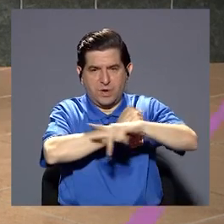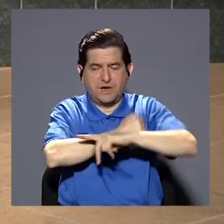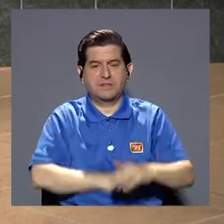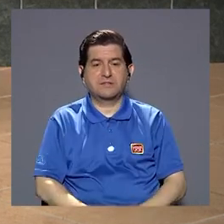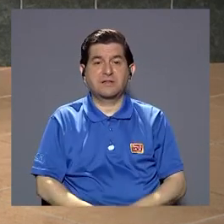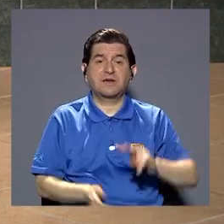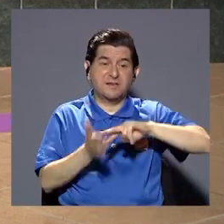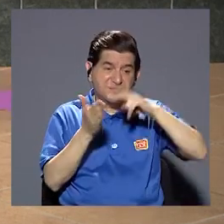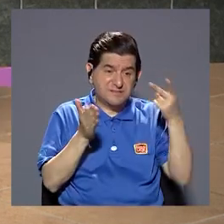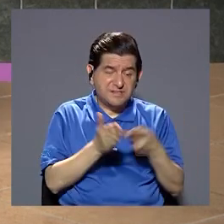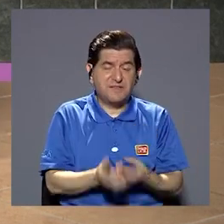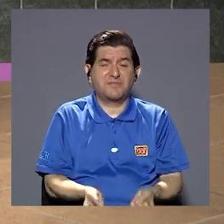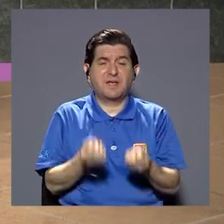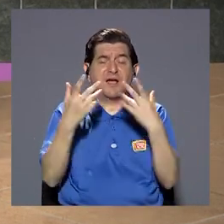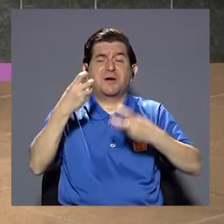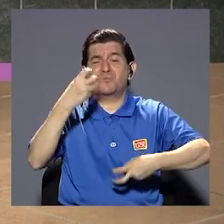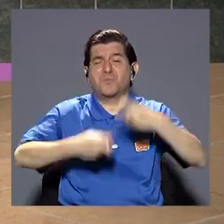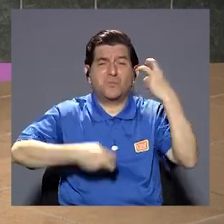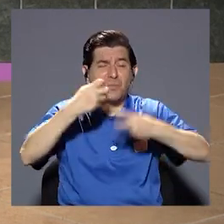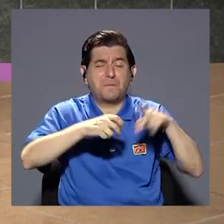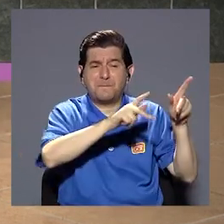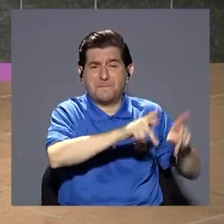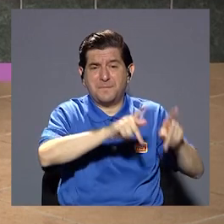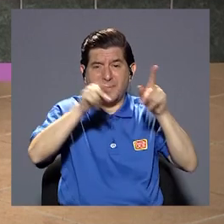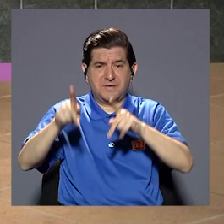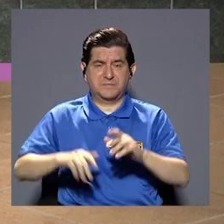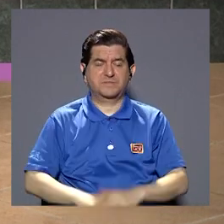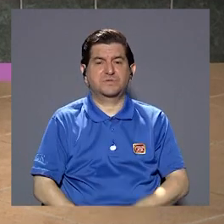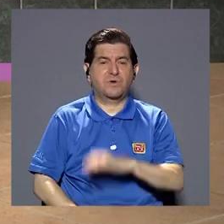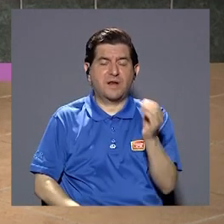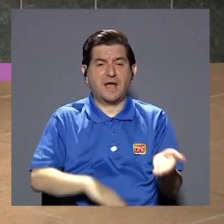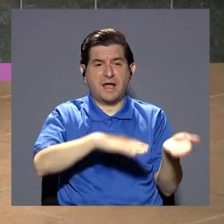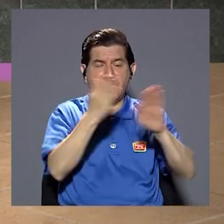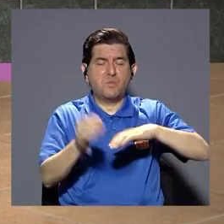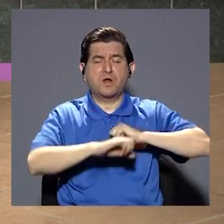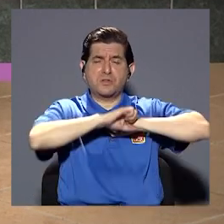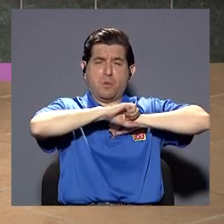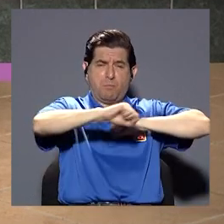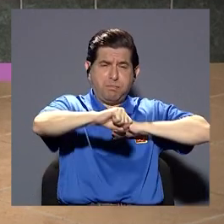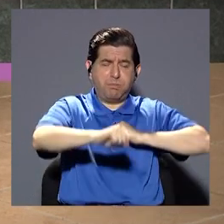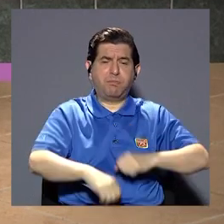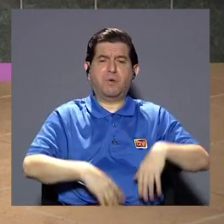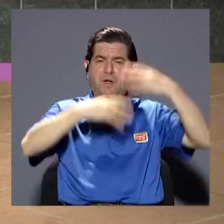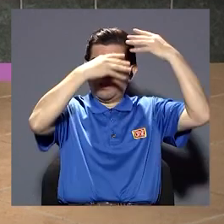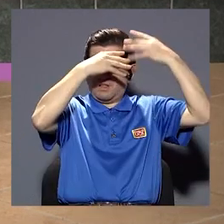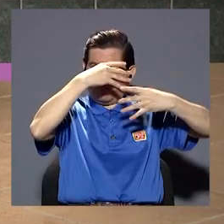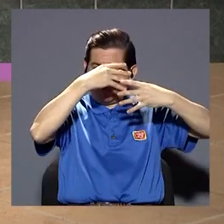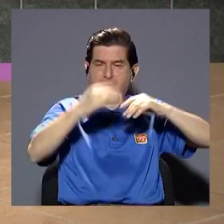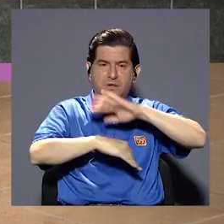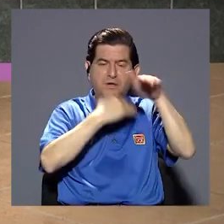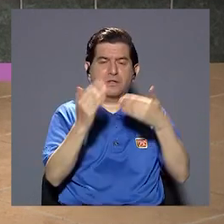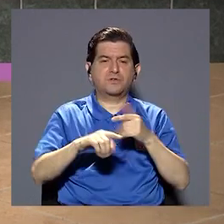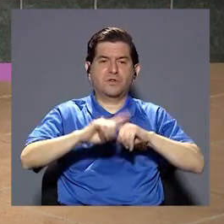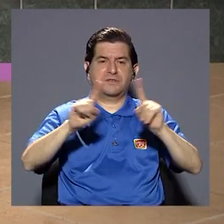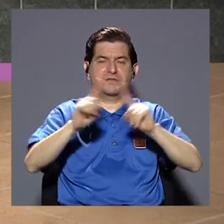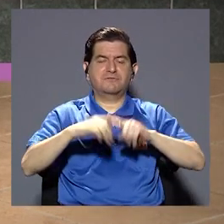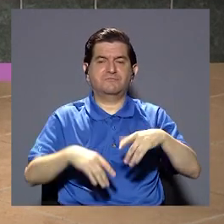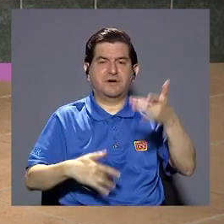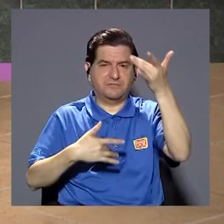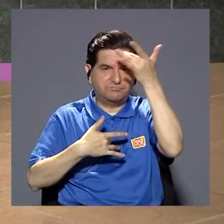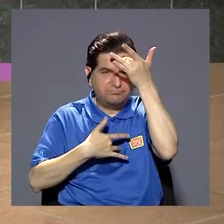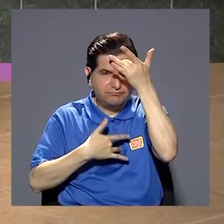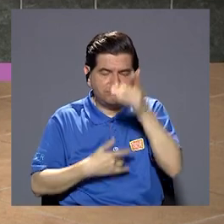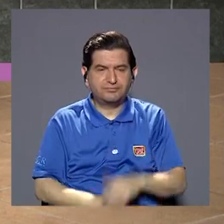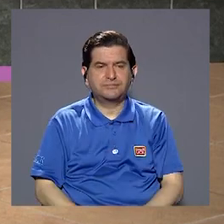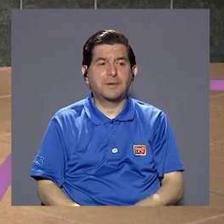esto al final se traduce también en muchas complicaciones para las personas y muertes por infartos, por derrames y todas estas enfermedades